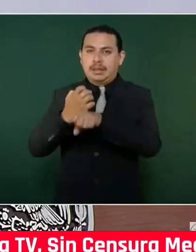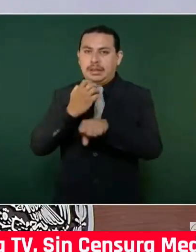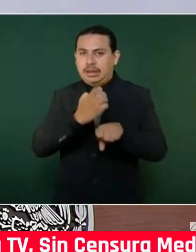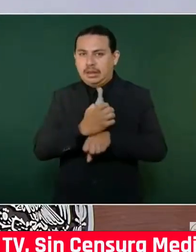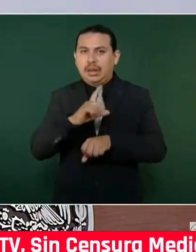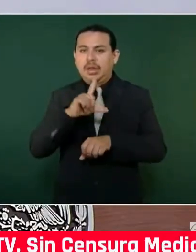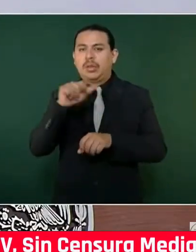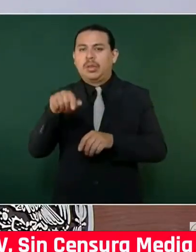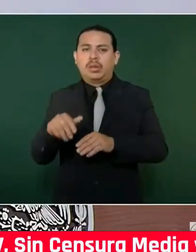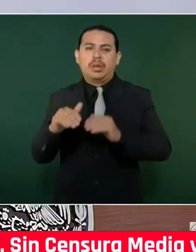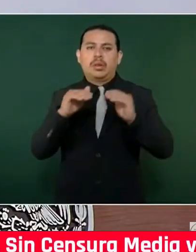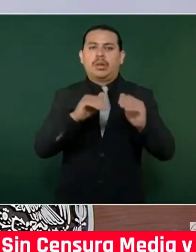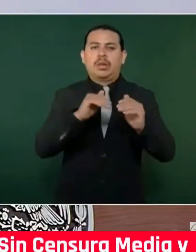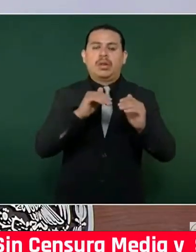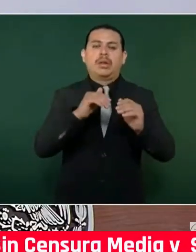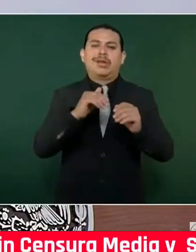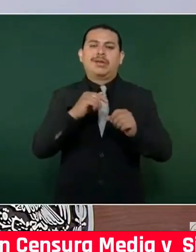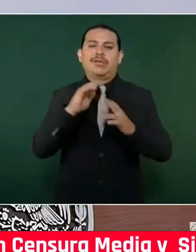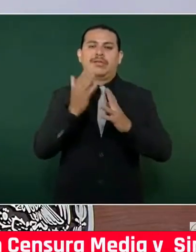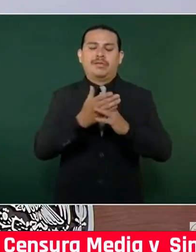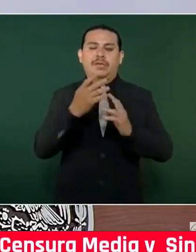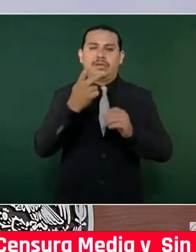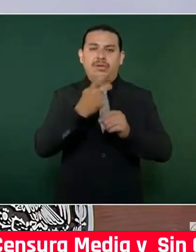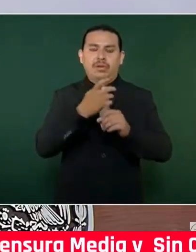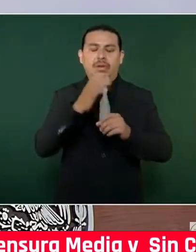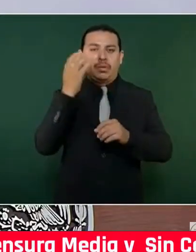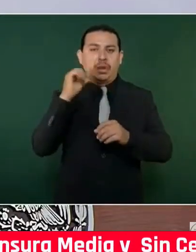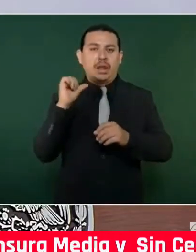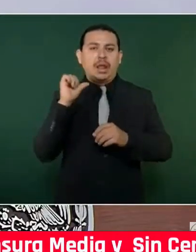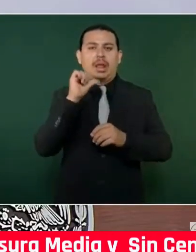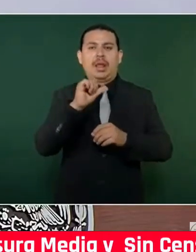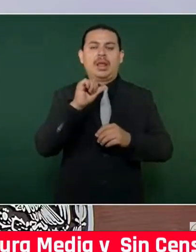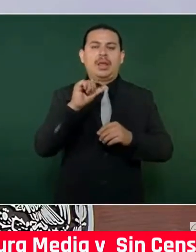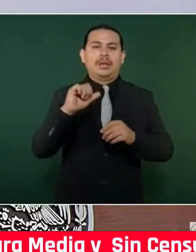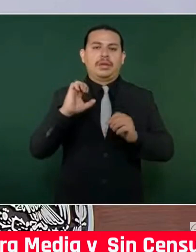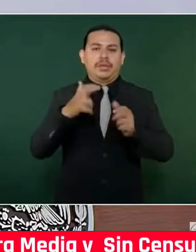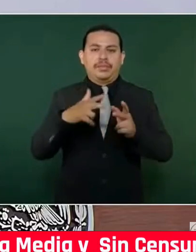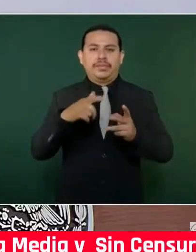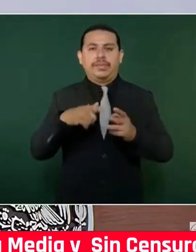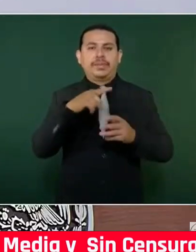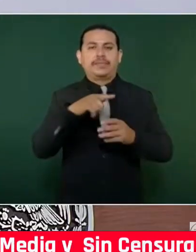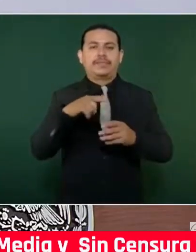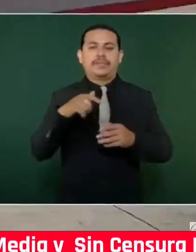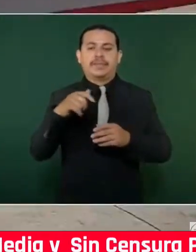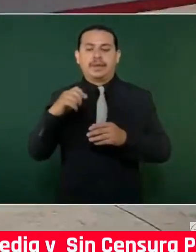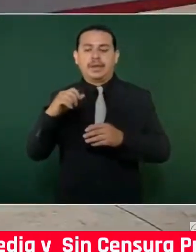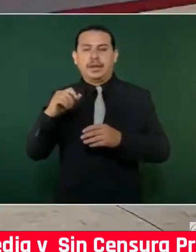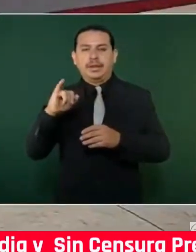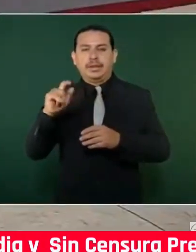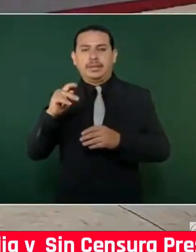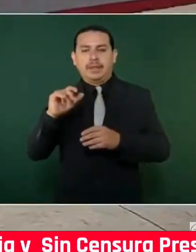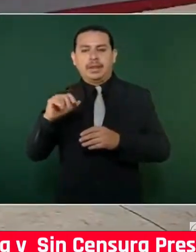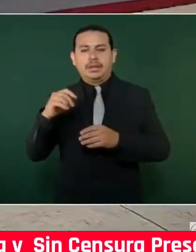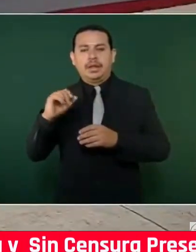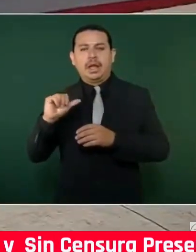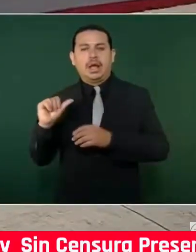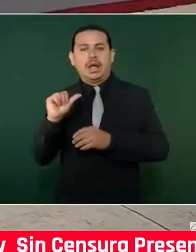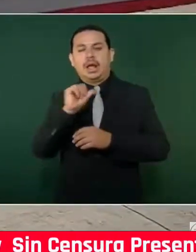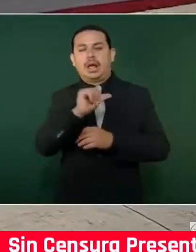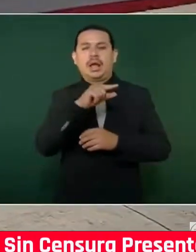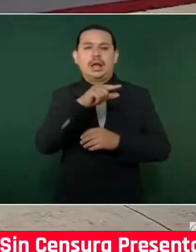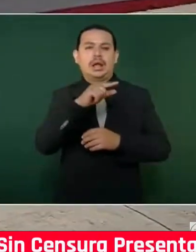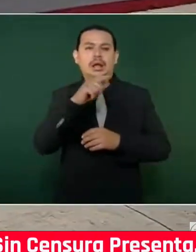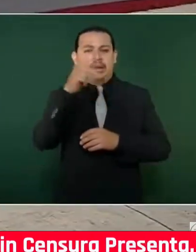iremos en la segunda y tercera etapa, que sería de Coatzacoalcos-Palenque y de Ixtepec a Ciudad Hidalgo con la frontera con Guatemala.